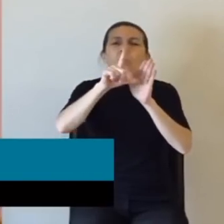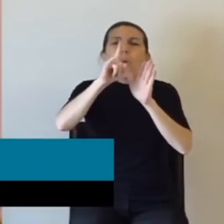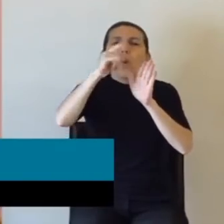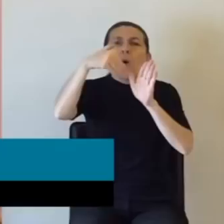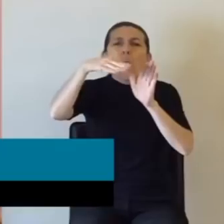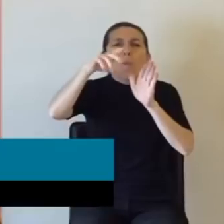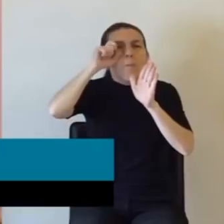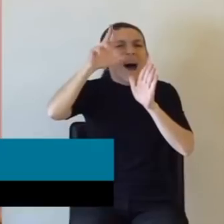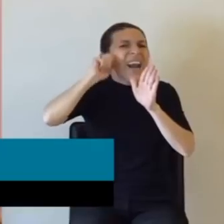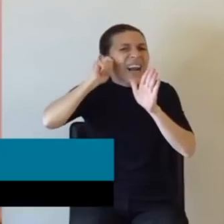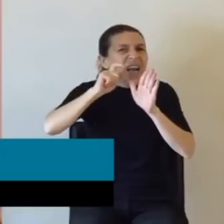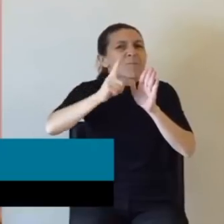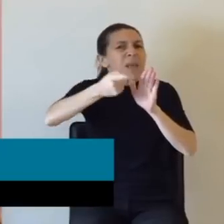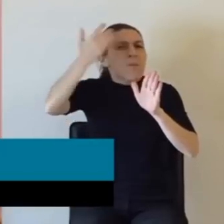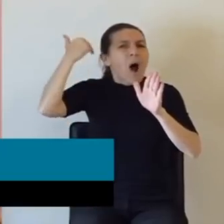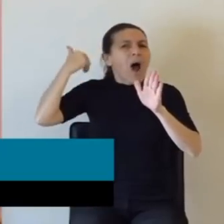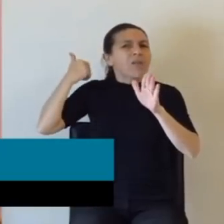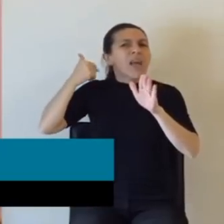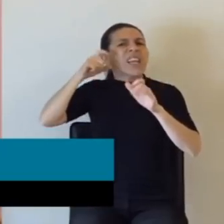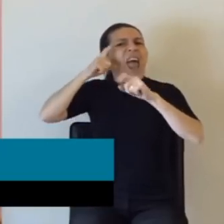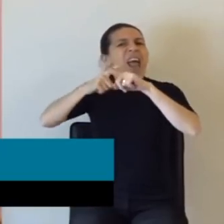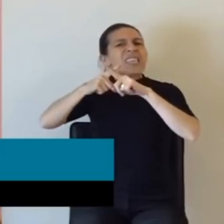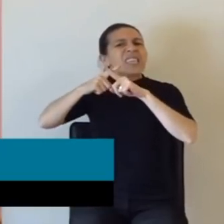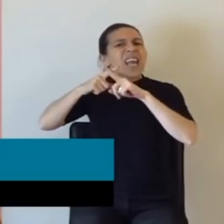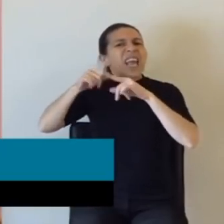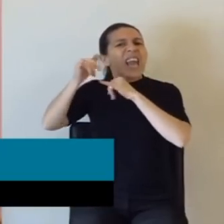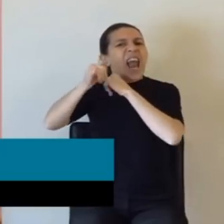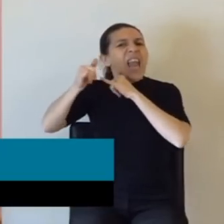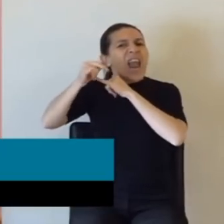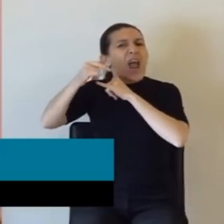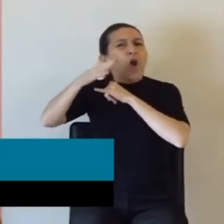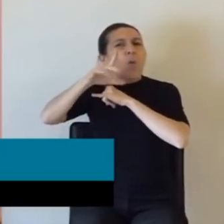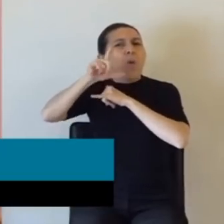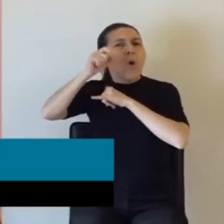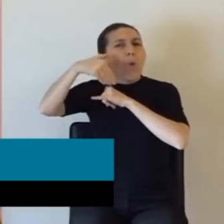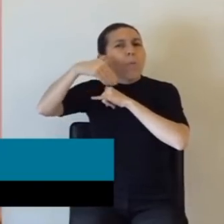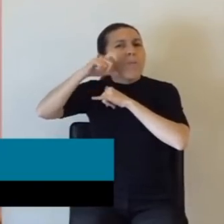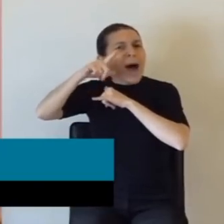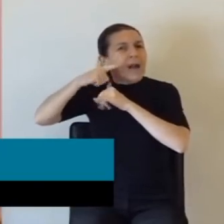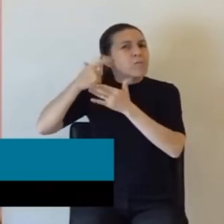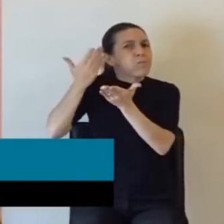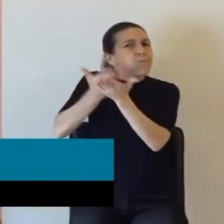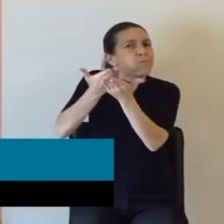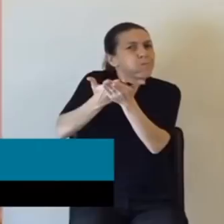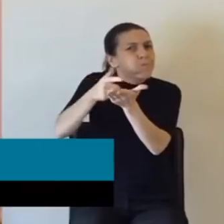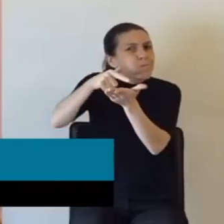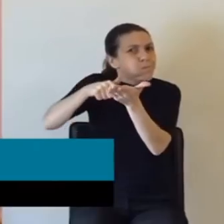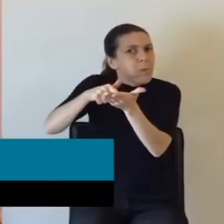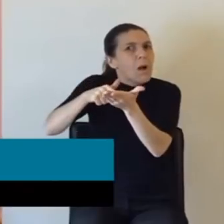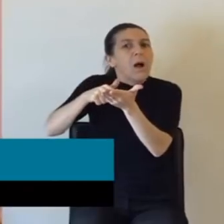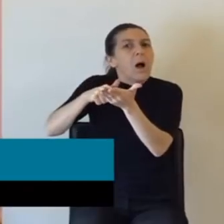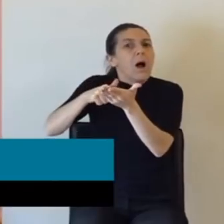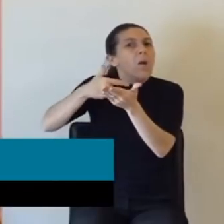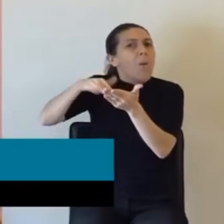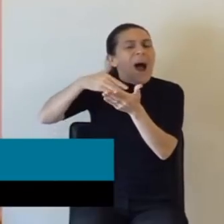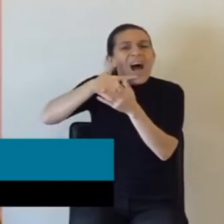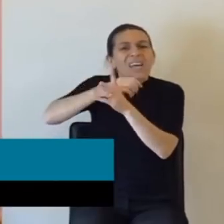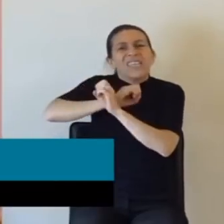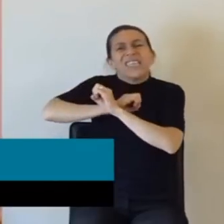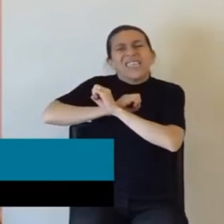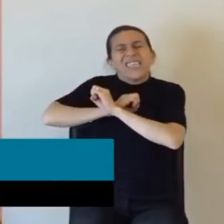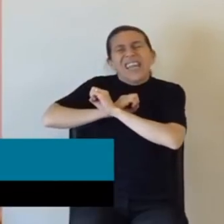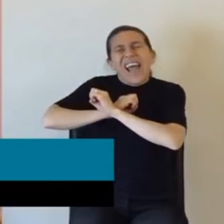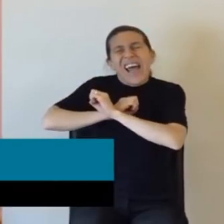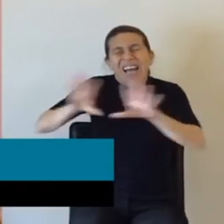Ese petitorio del ex ingeniero Bloomberg, que llevó a partir de una terrible tragedia personal, a